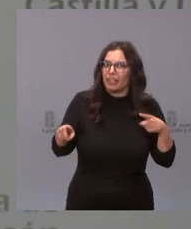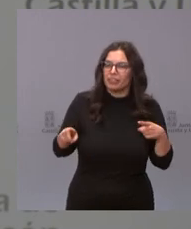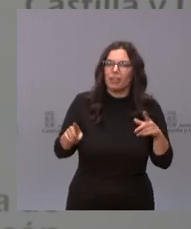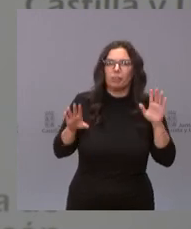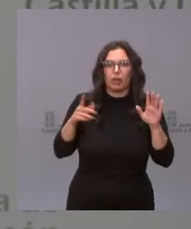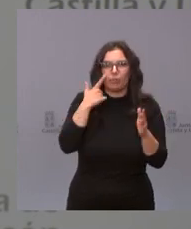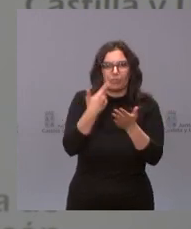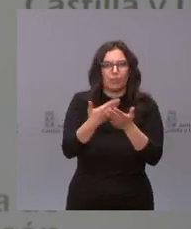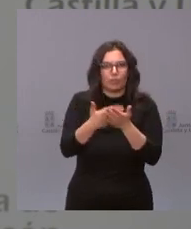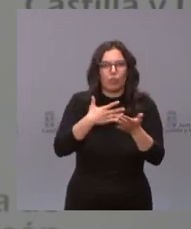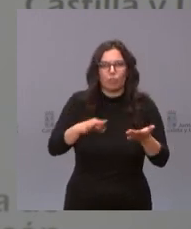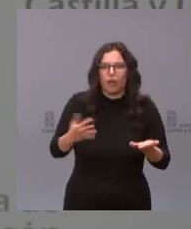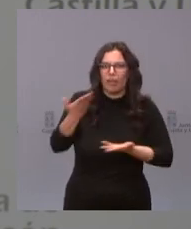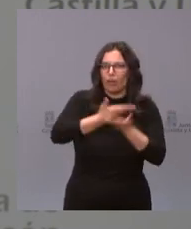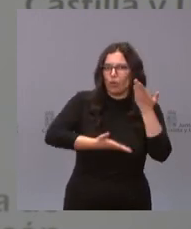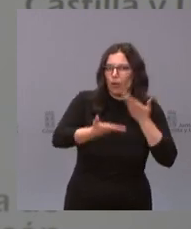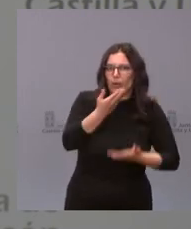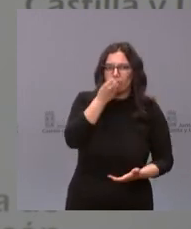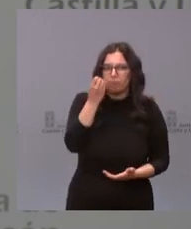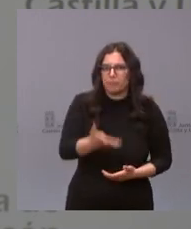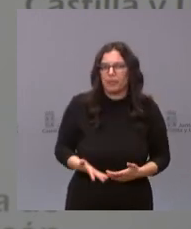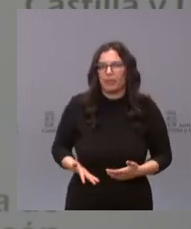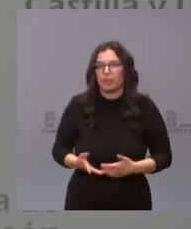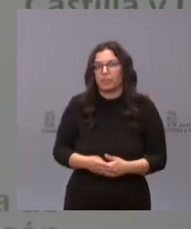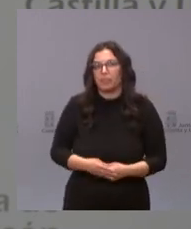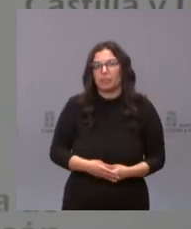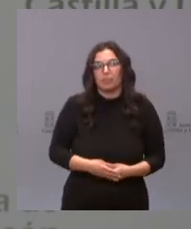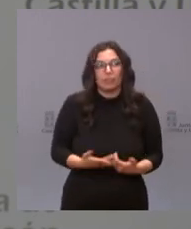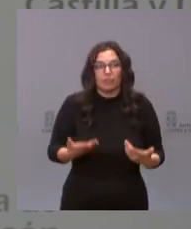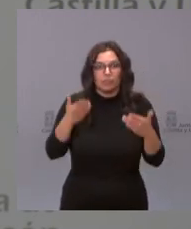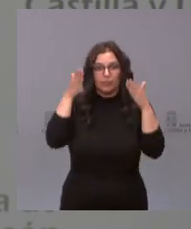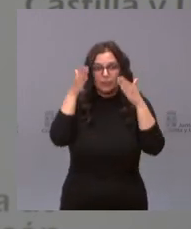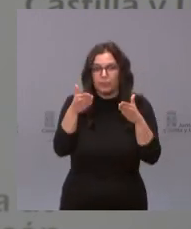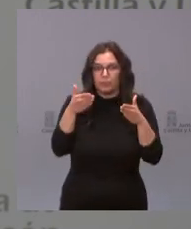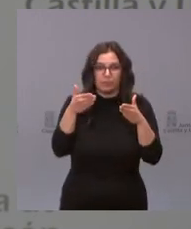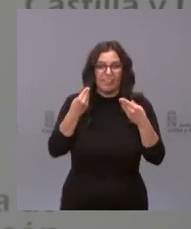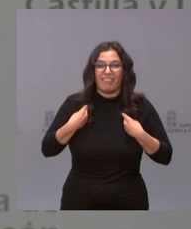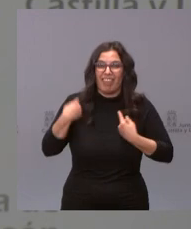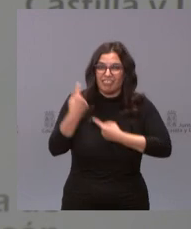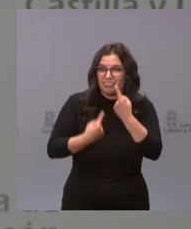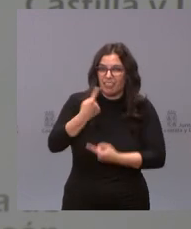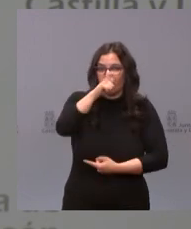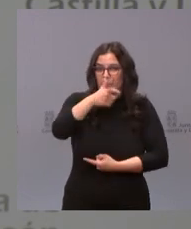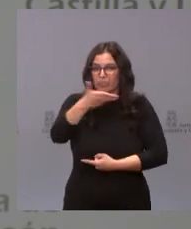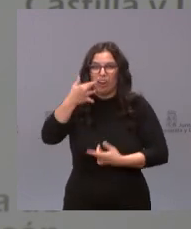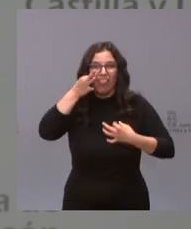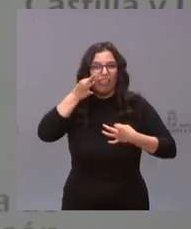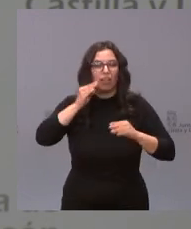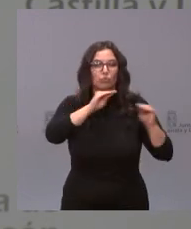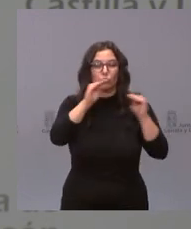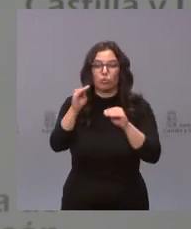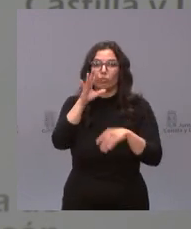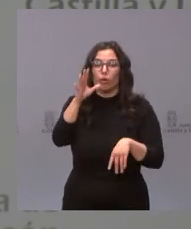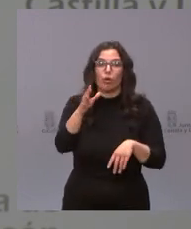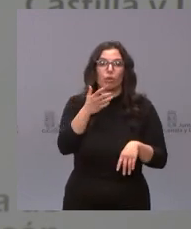se ha demostrado que pueden colaborar muy bien y centrarnos en la realidad diaria de las personas que cuando apagan la